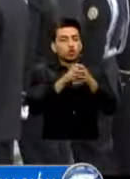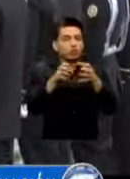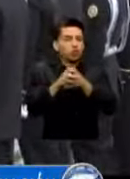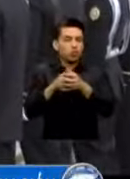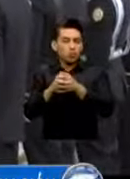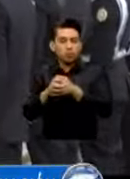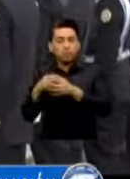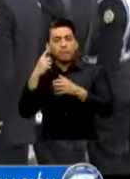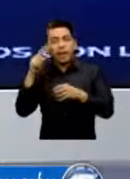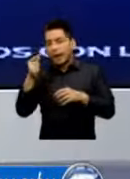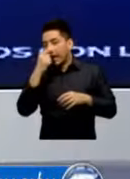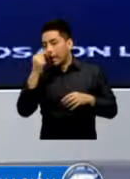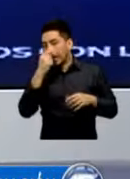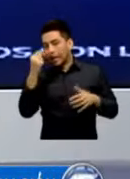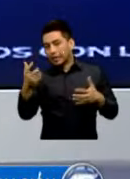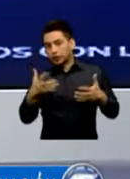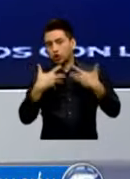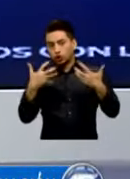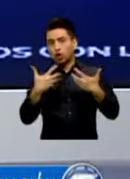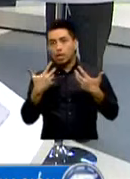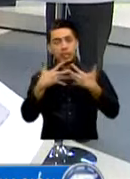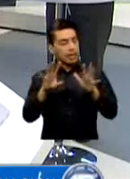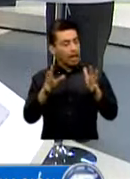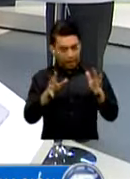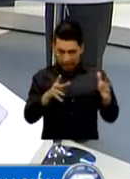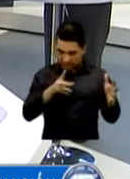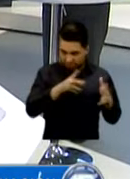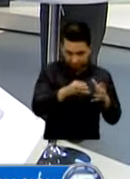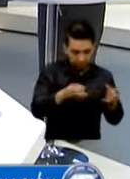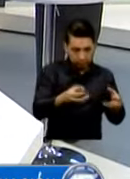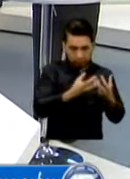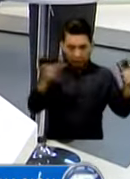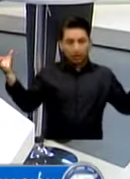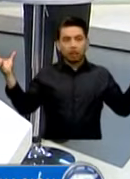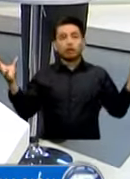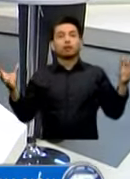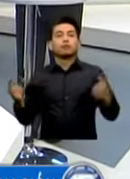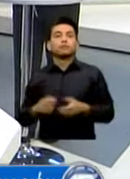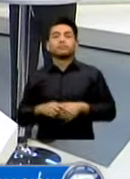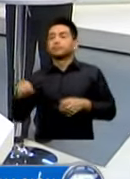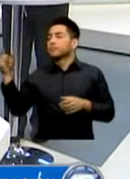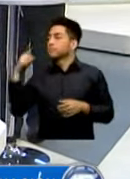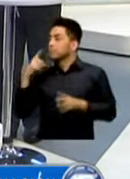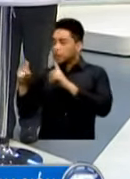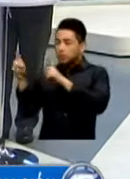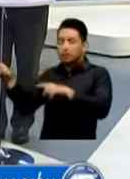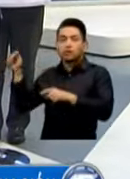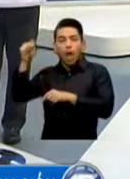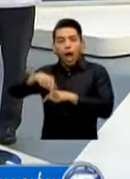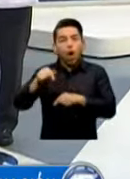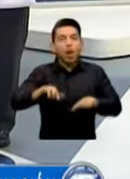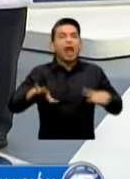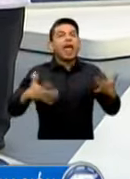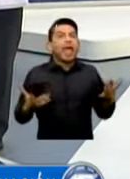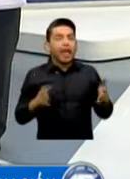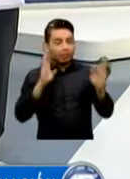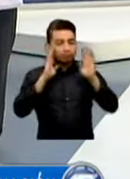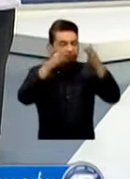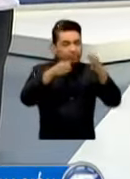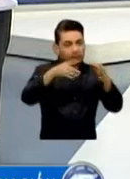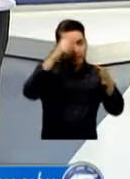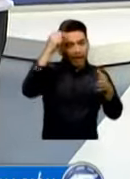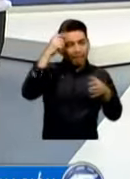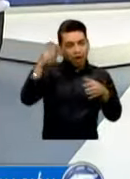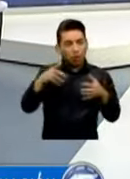A la extorsión Y en la actualidad Señor ministro ¿Cuáles son Los operativos Que están vigentes? ¿Dónde está El trabajo? Si